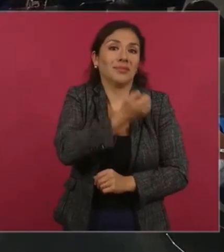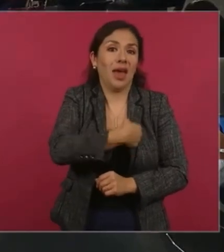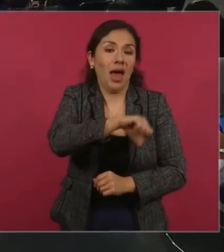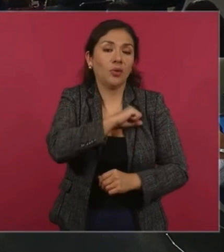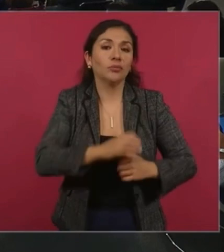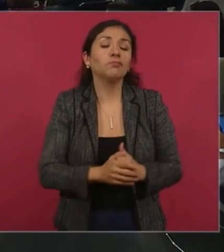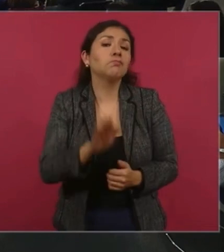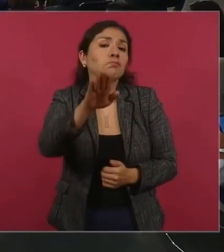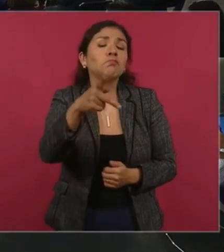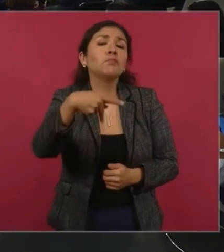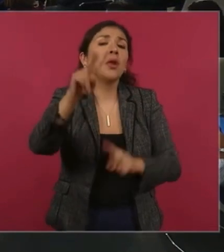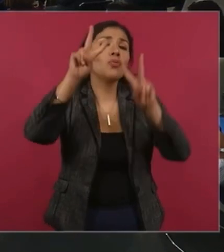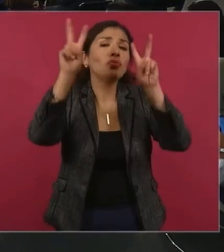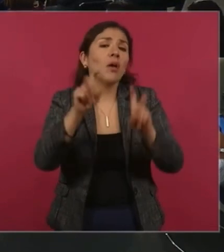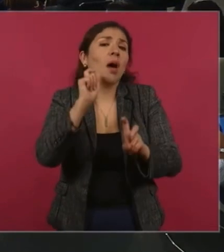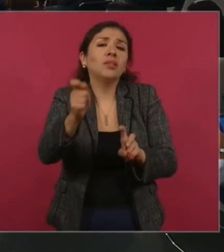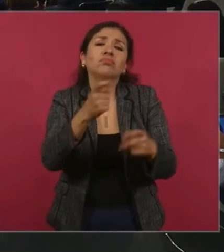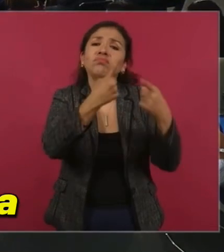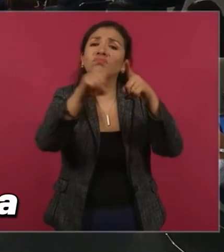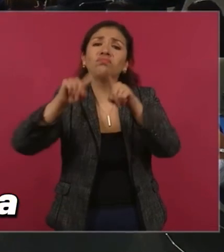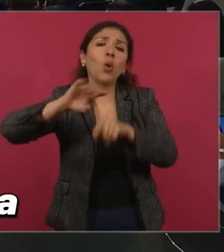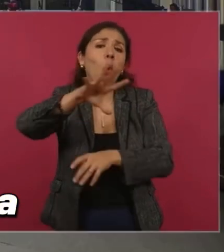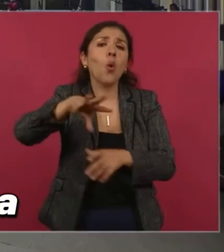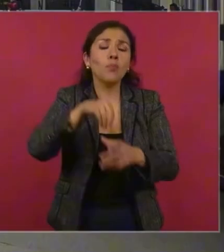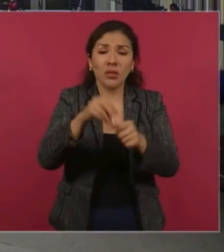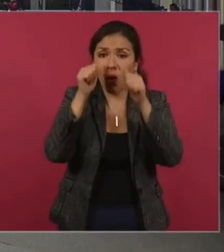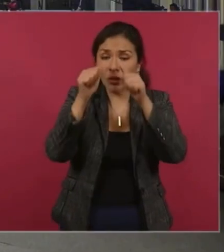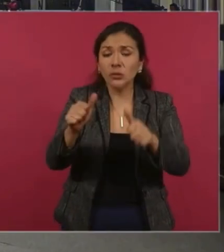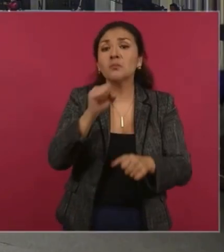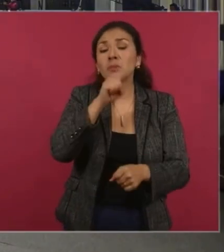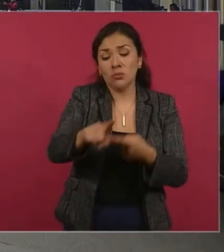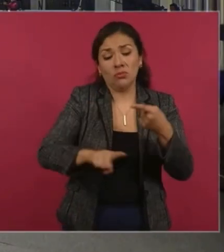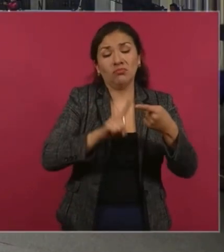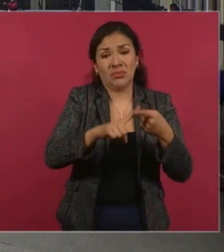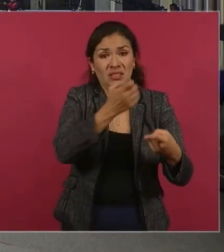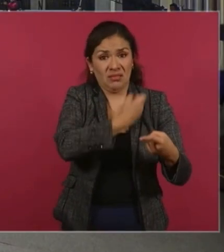multidisciplinario, presidente, porque justo como afecta a la salud, también está involucrado.